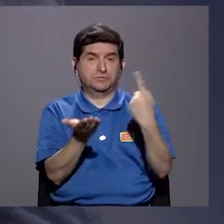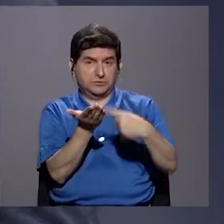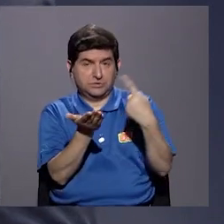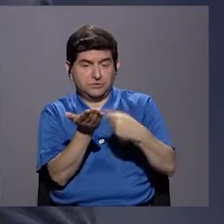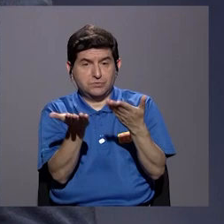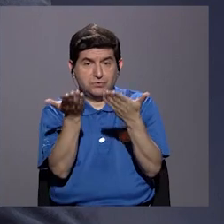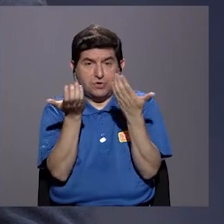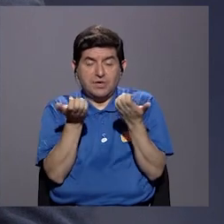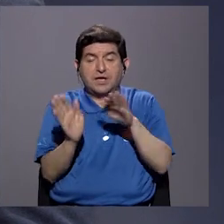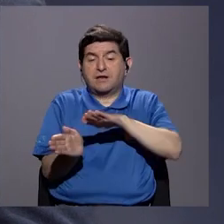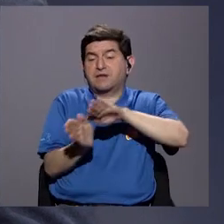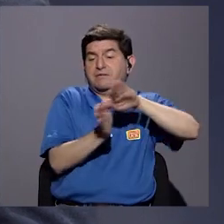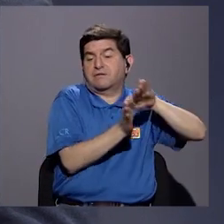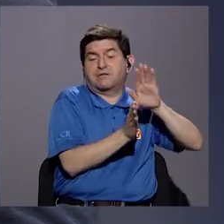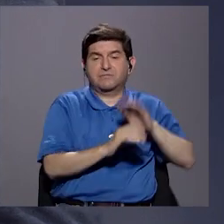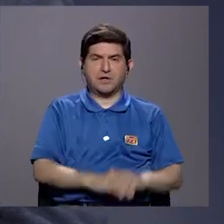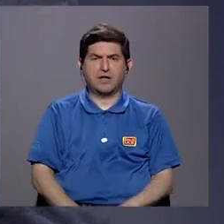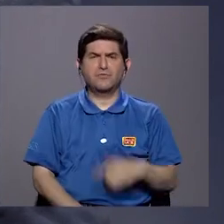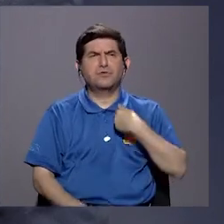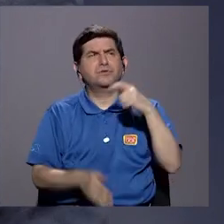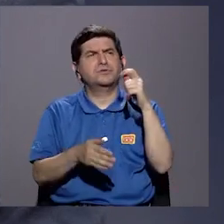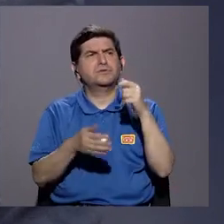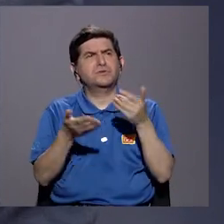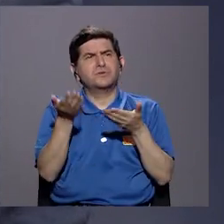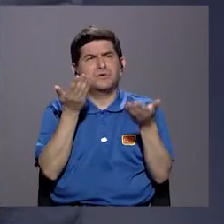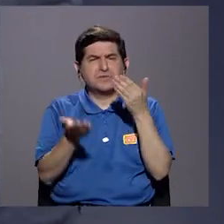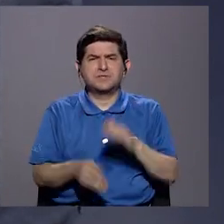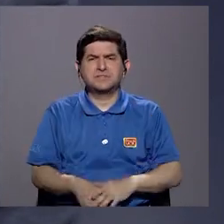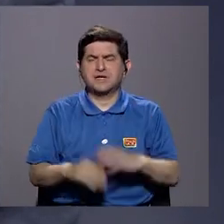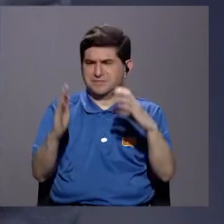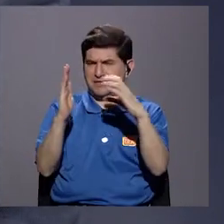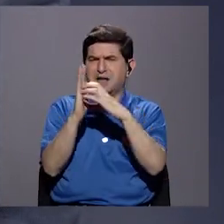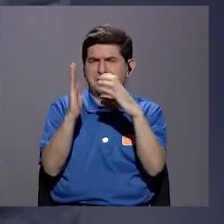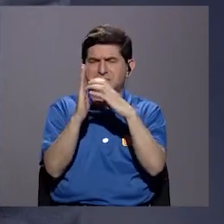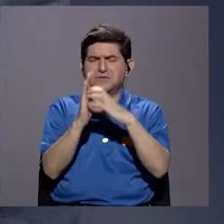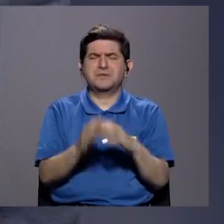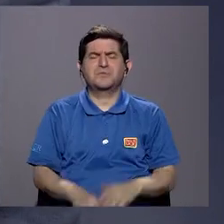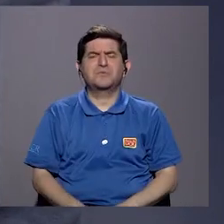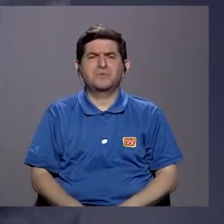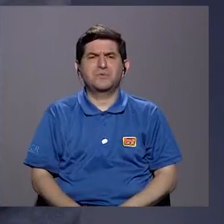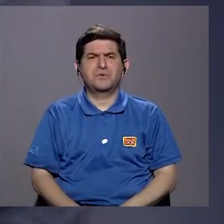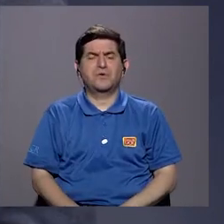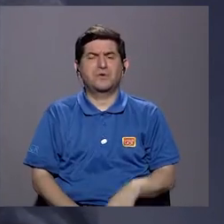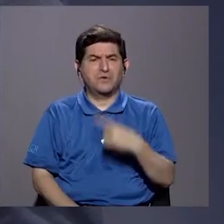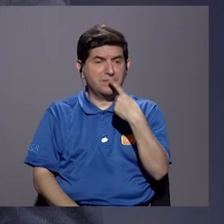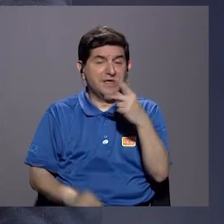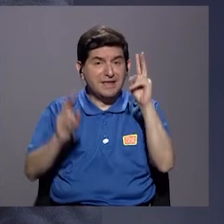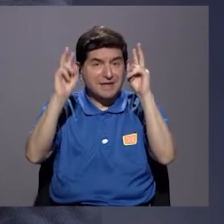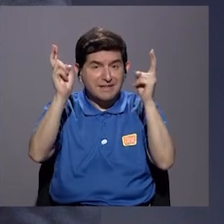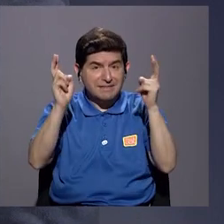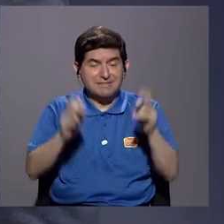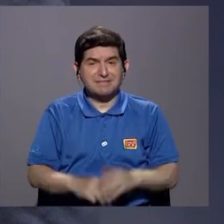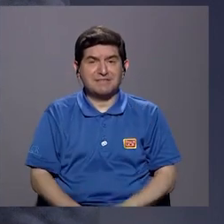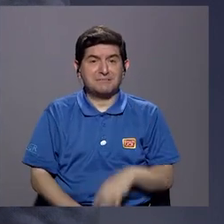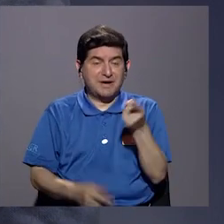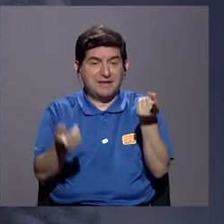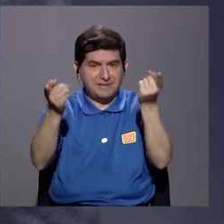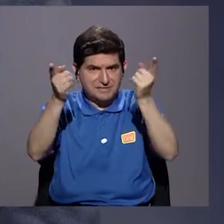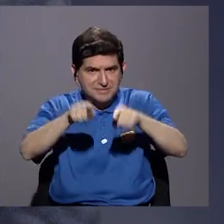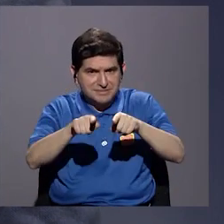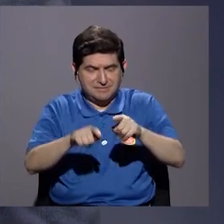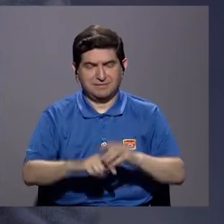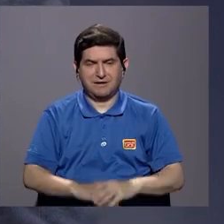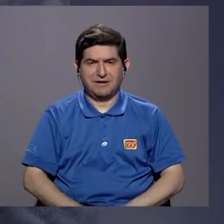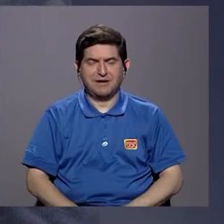debate que queremos obviar. Yo lo escribí hace un tiempo en un artículo que publiqué en el diario El País, de que este es un tema de España, que este es un tema